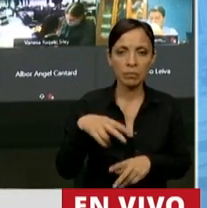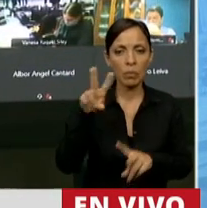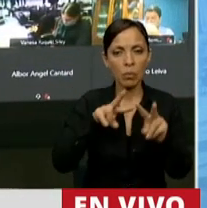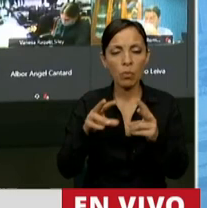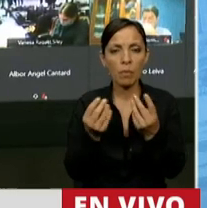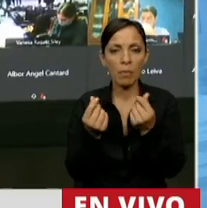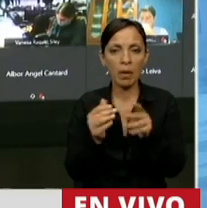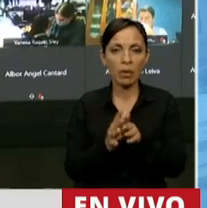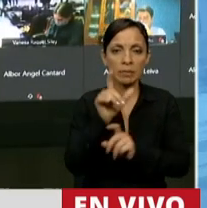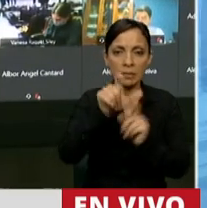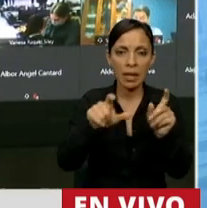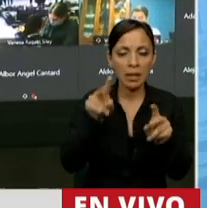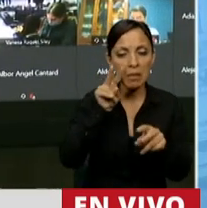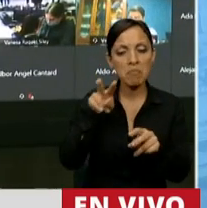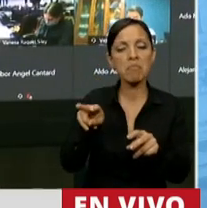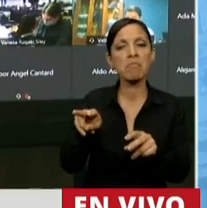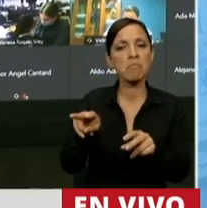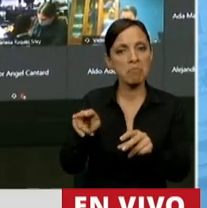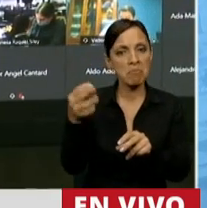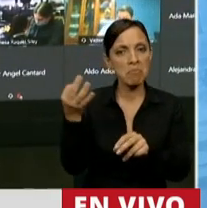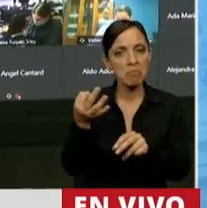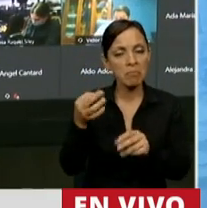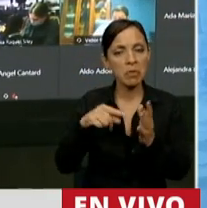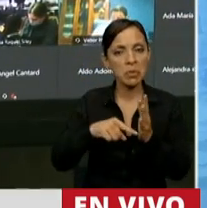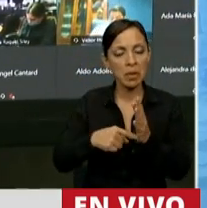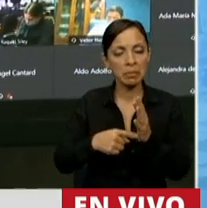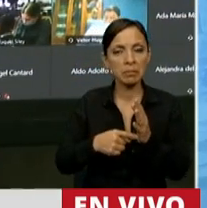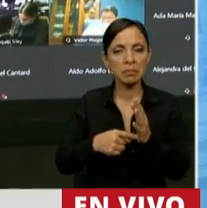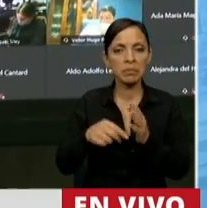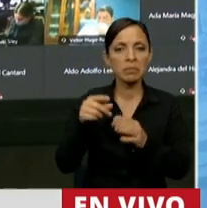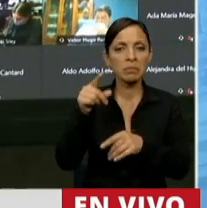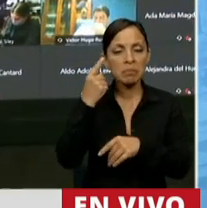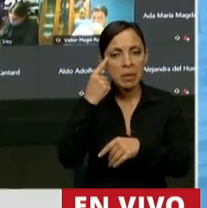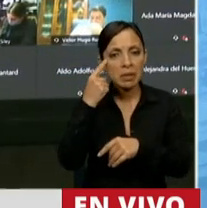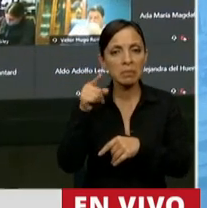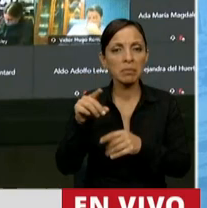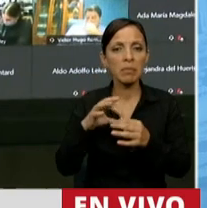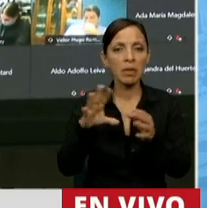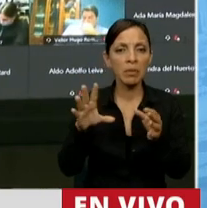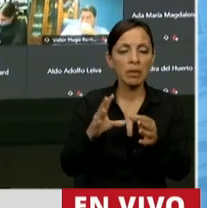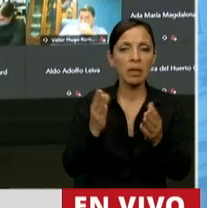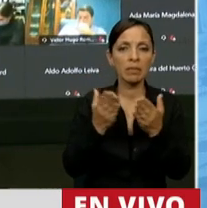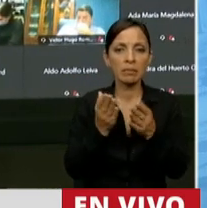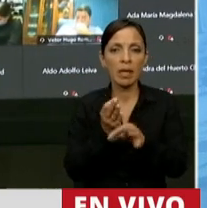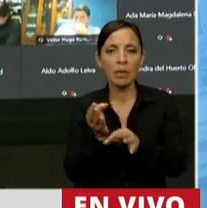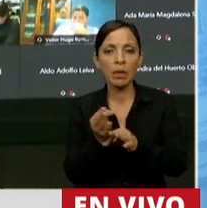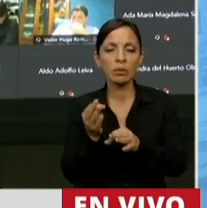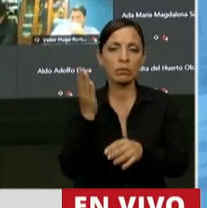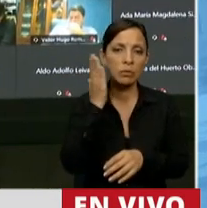que miran esta ciudad o que vienen a esta ciudad, que la miran buscando libertad, prosperidad, educación, cultura,